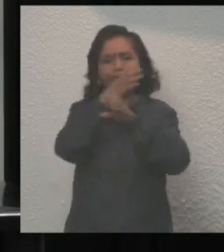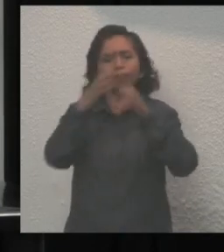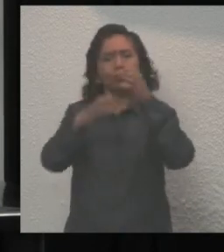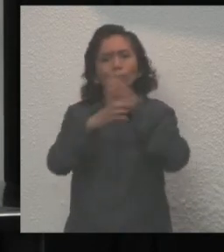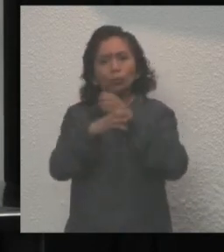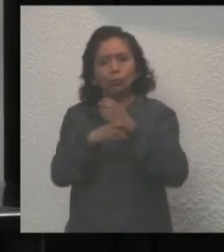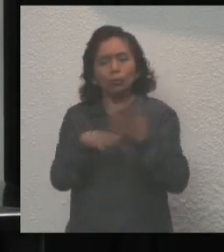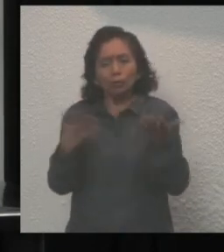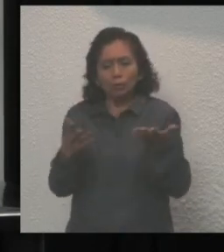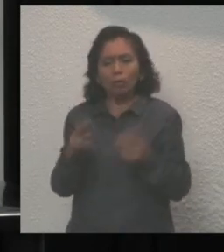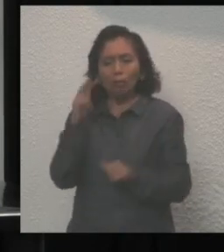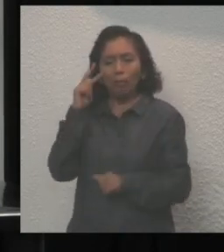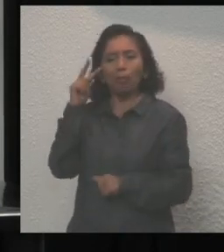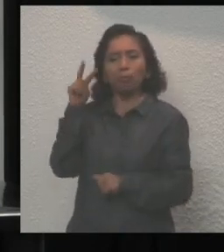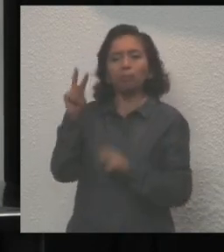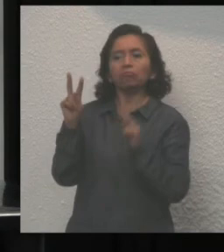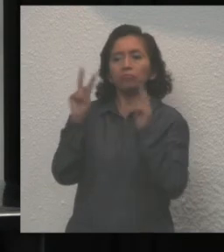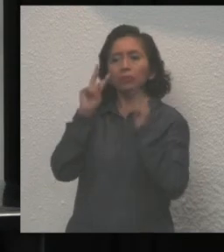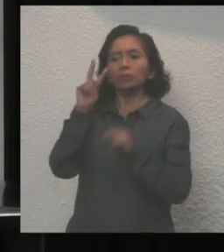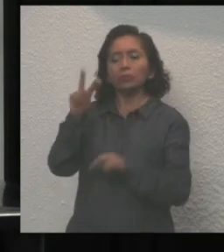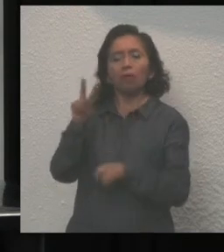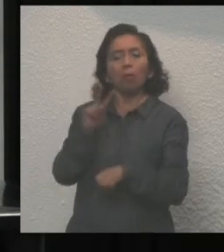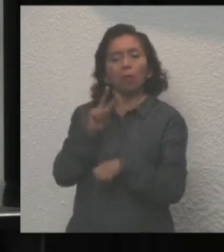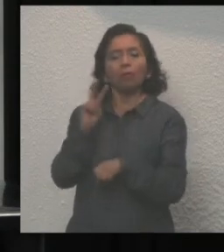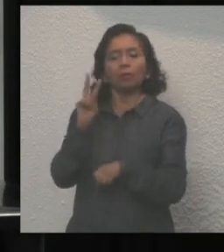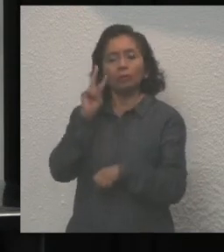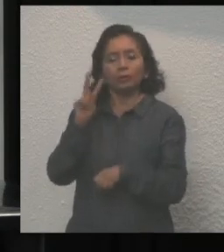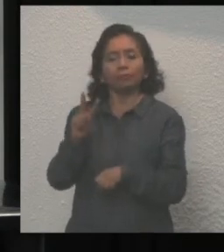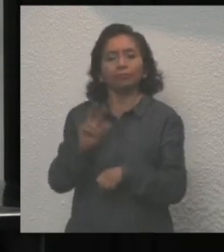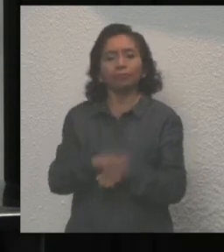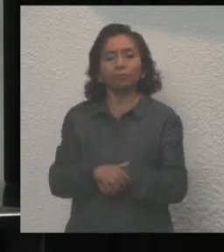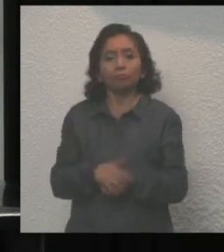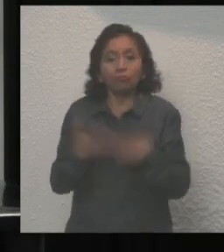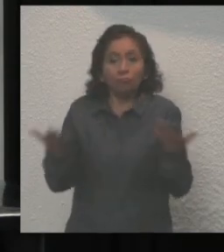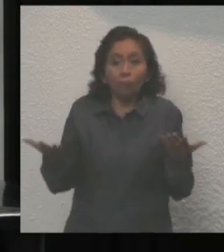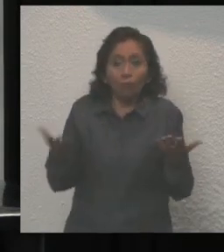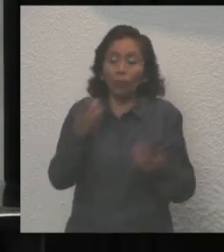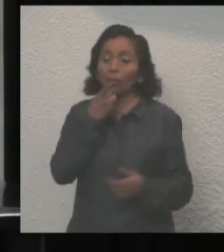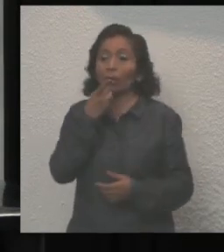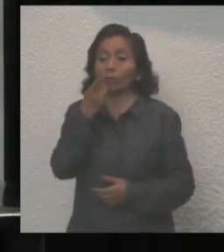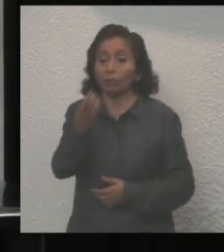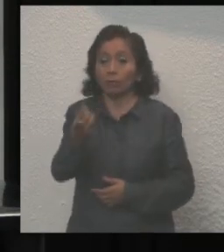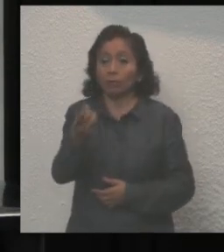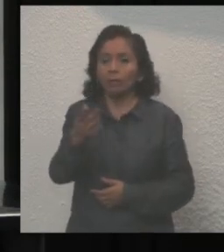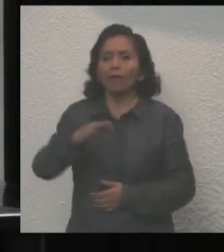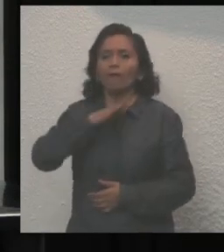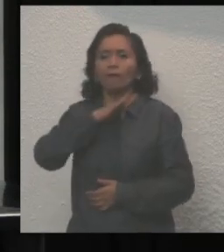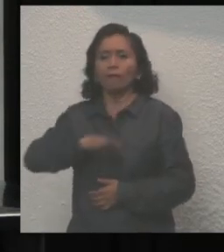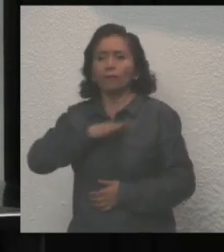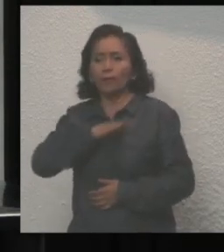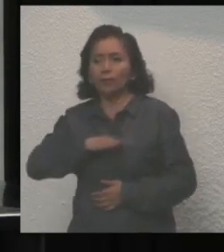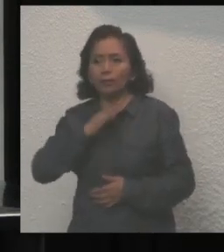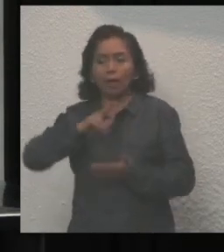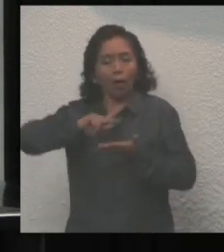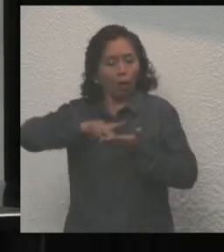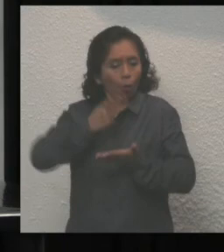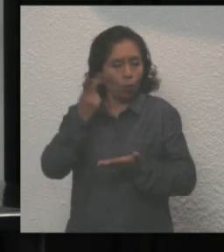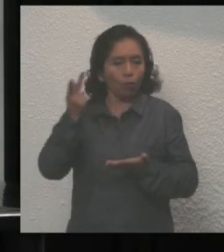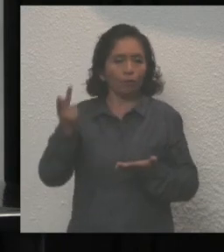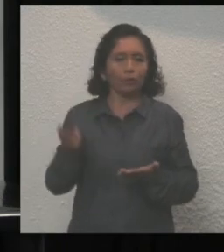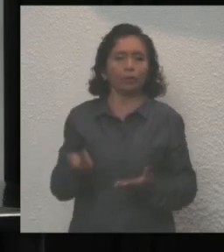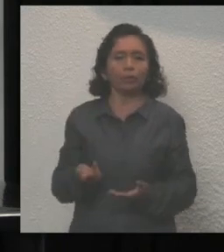podemos resaltar de esta administración. No me queda más que felicitarle nuevamente a usted,